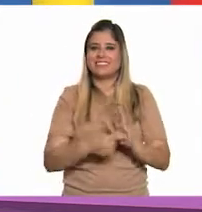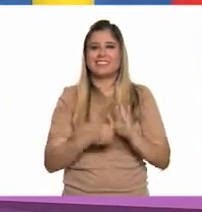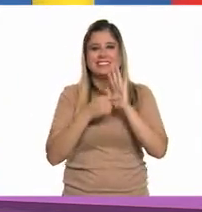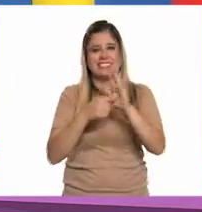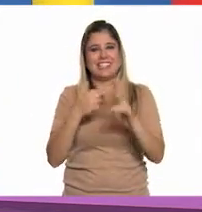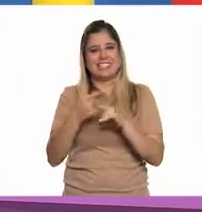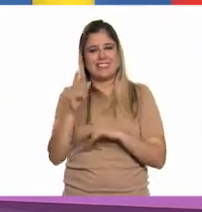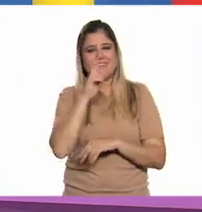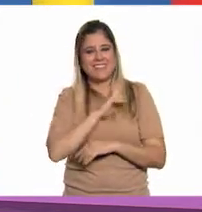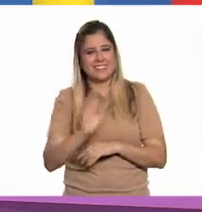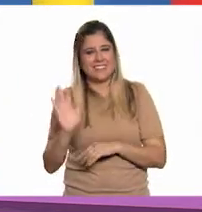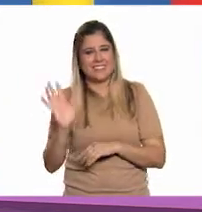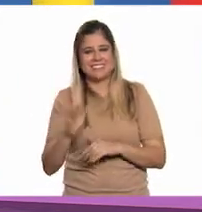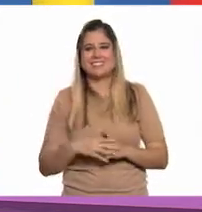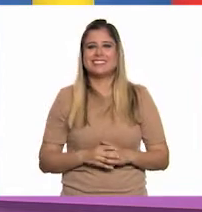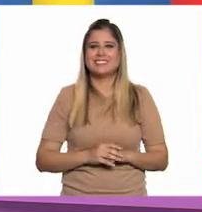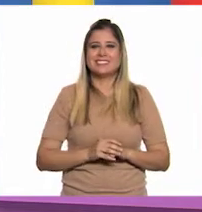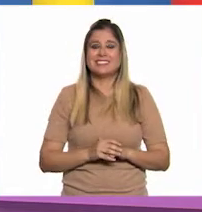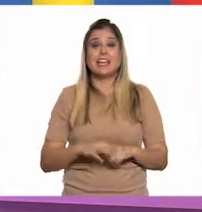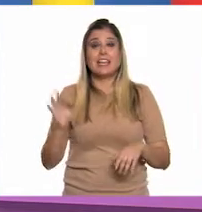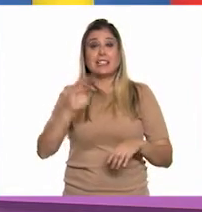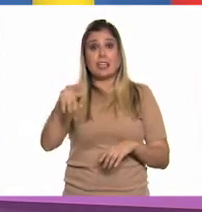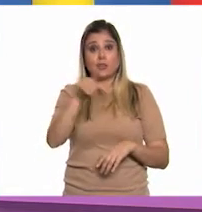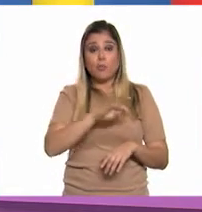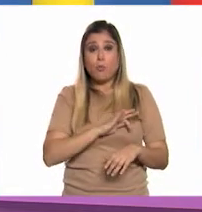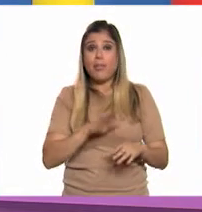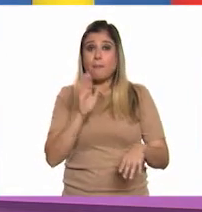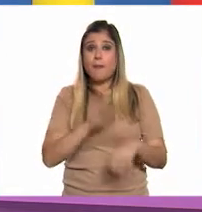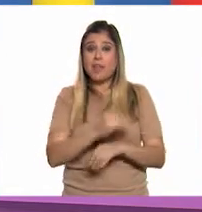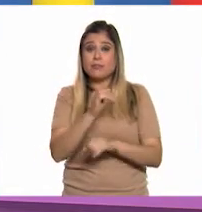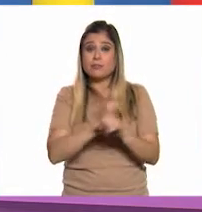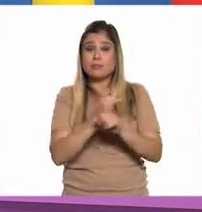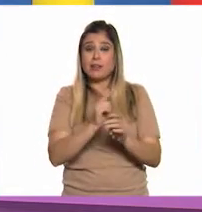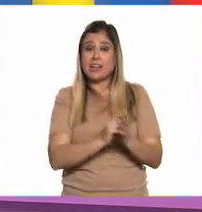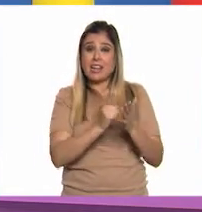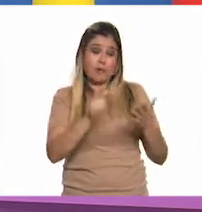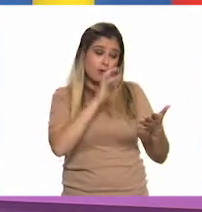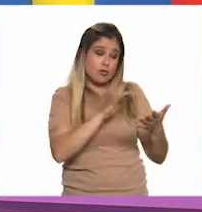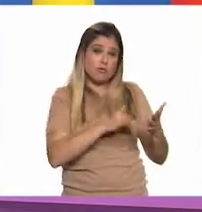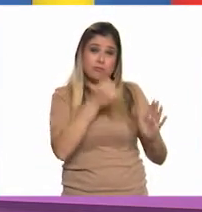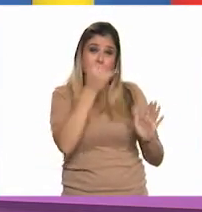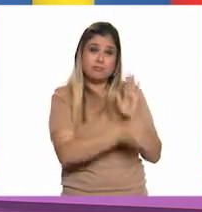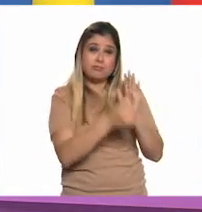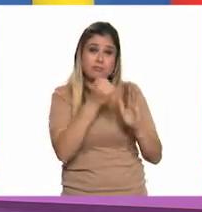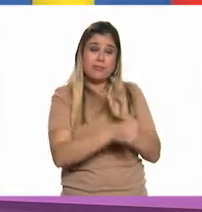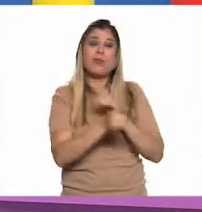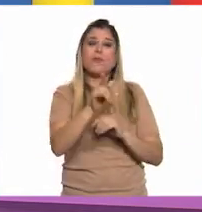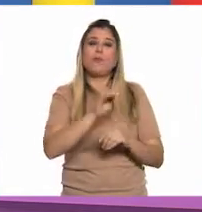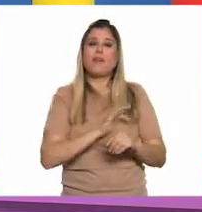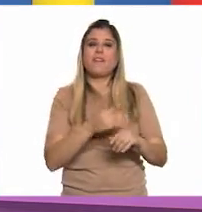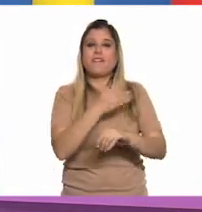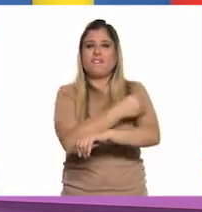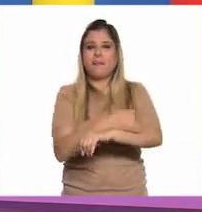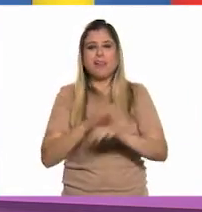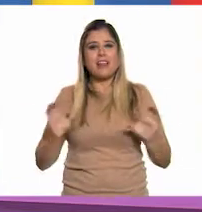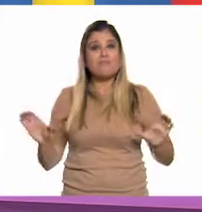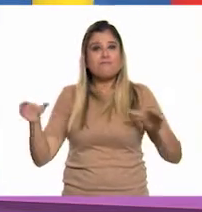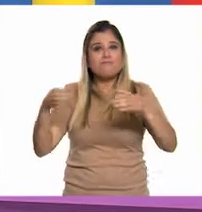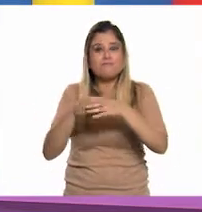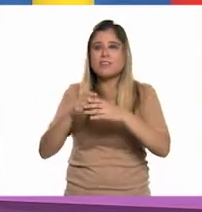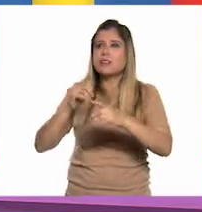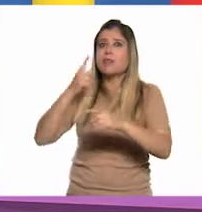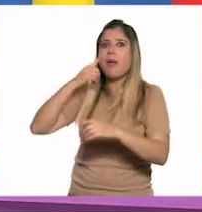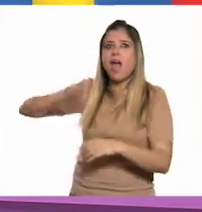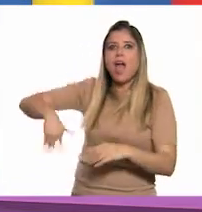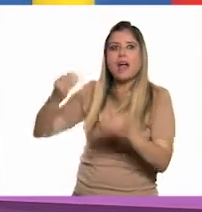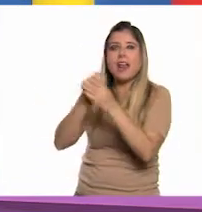Hasta pronto. Si te es posible consulta otros libros y comenta el tema de hoy con tu familia. Si tienes la fortuna de hablar